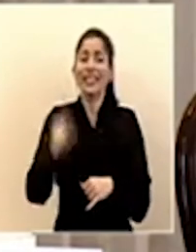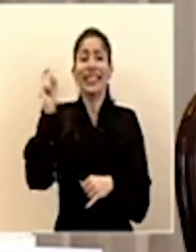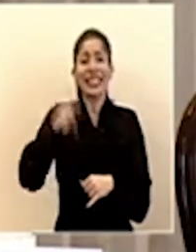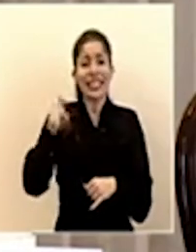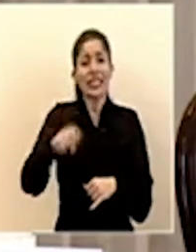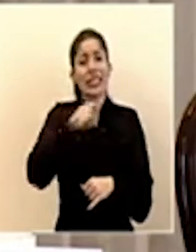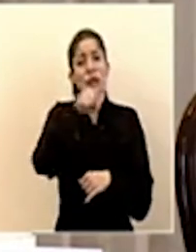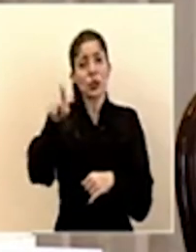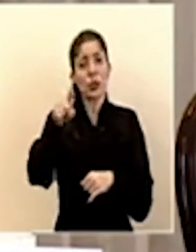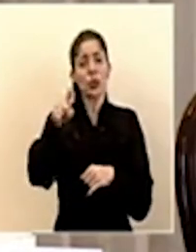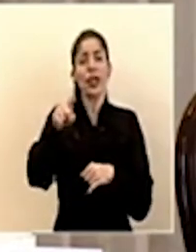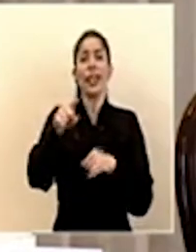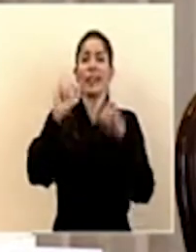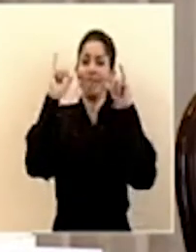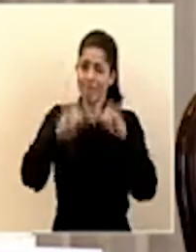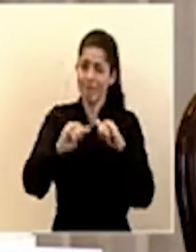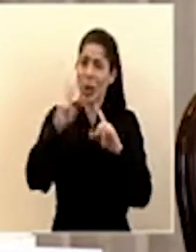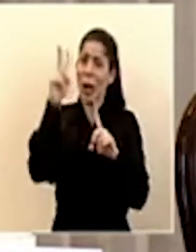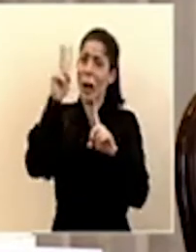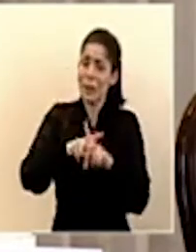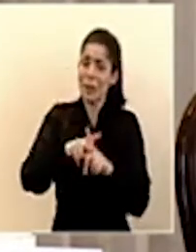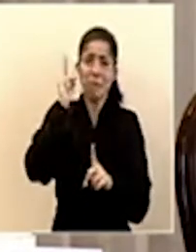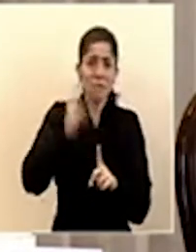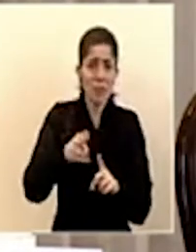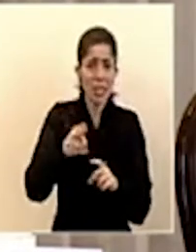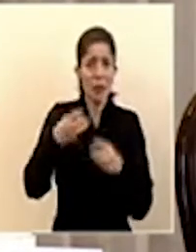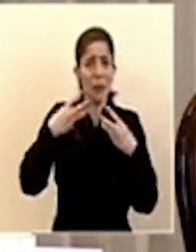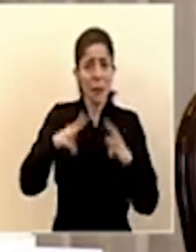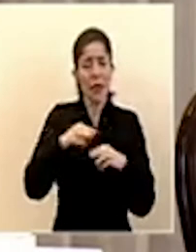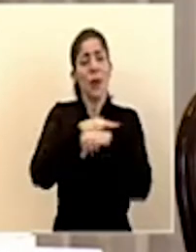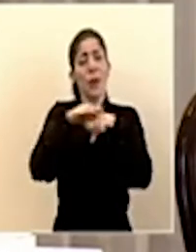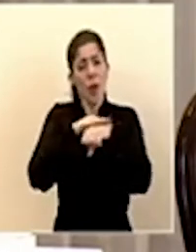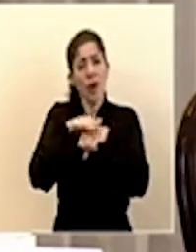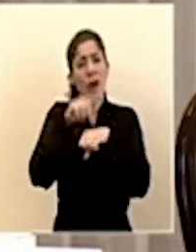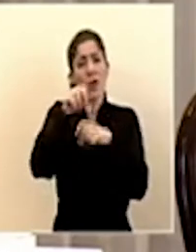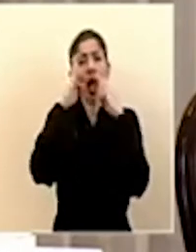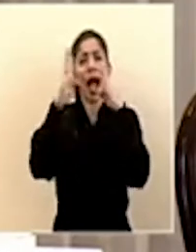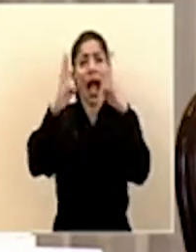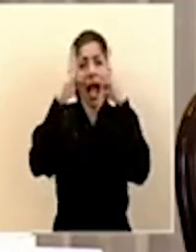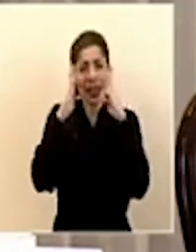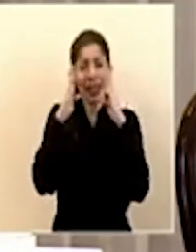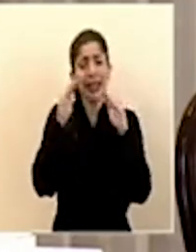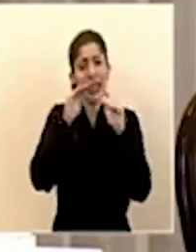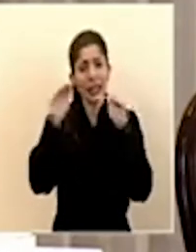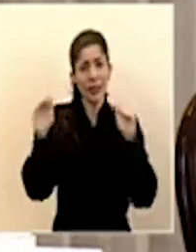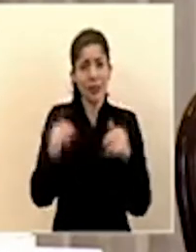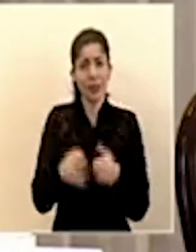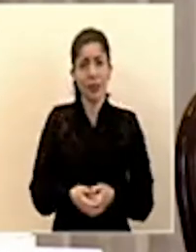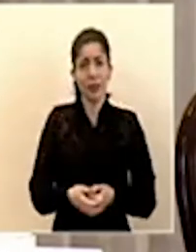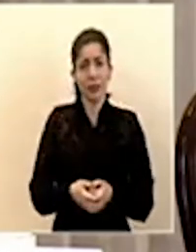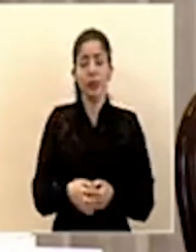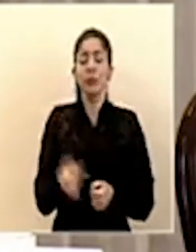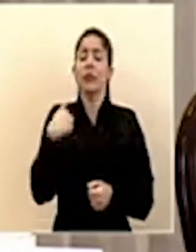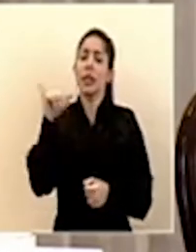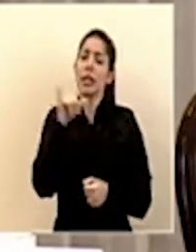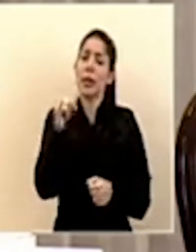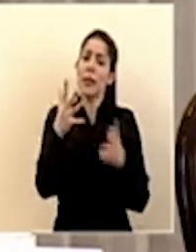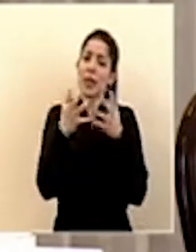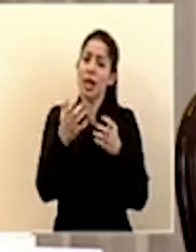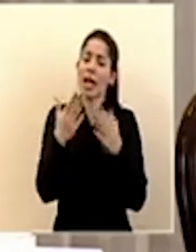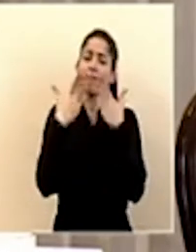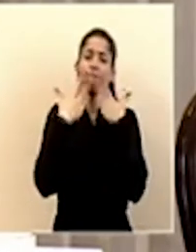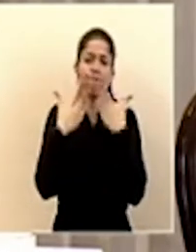mantengamos estas medidas así que por favor de verdad hagamos atención al llamado yo también quisiera